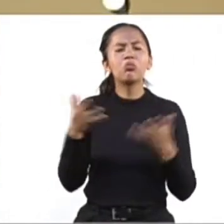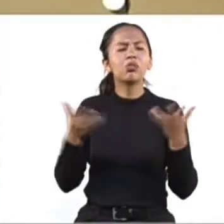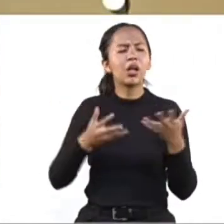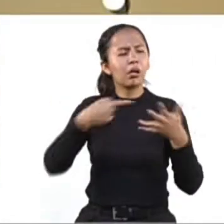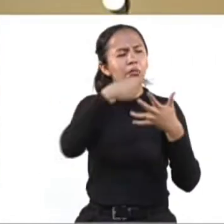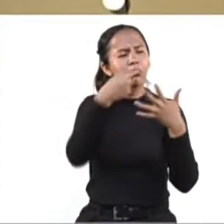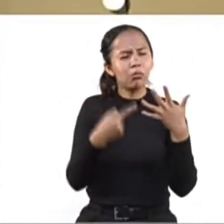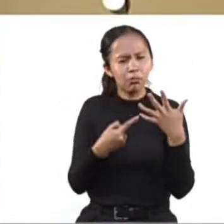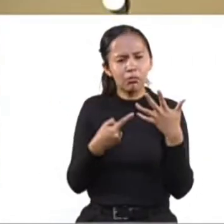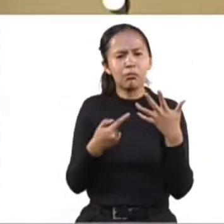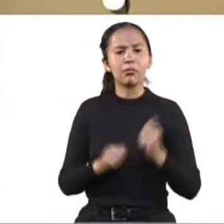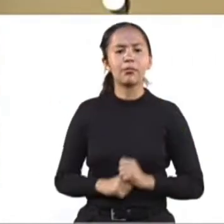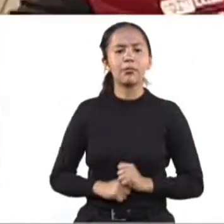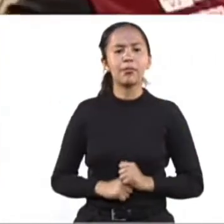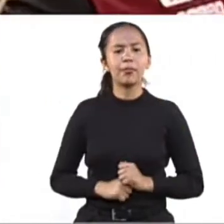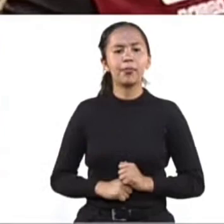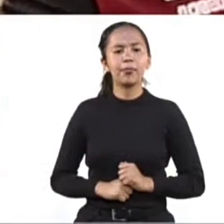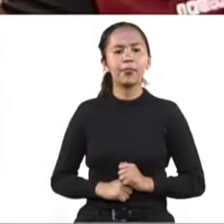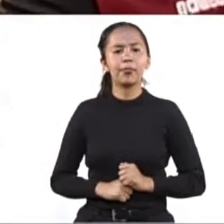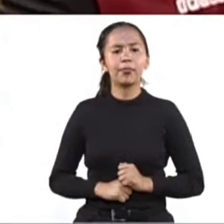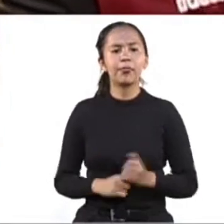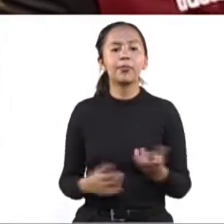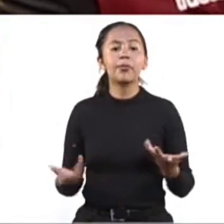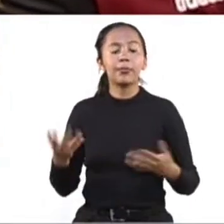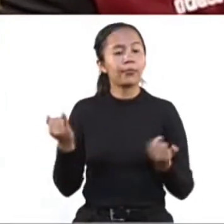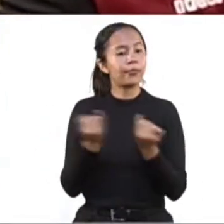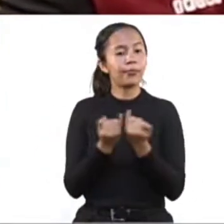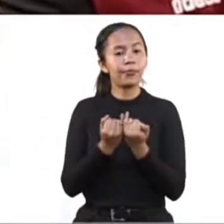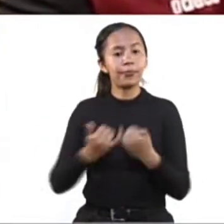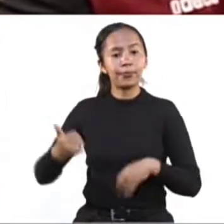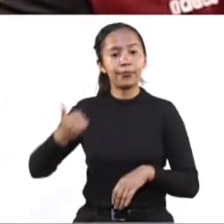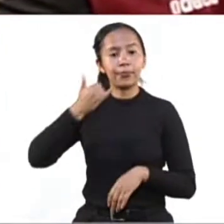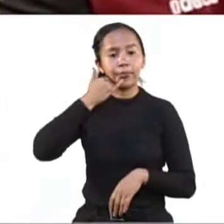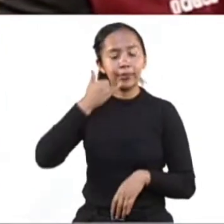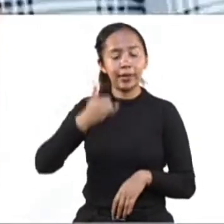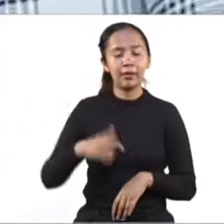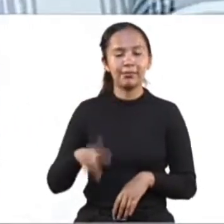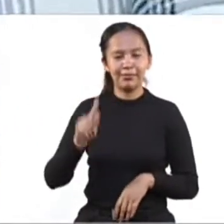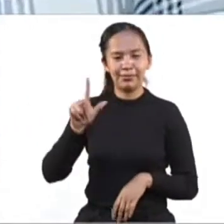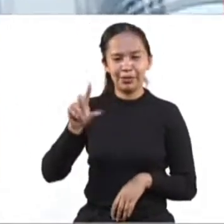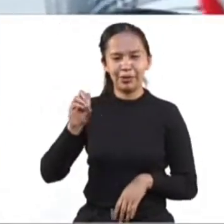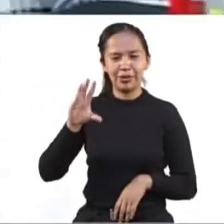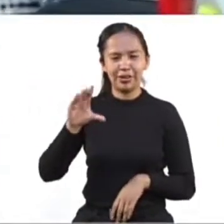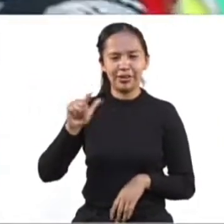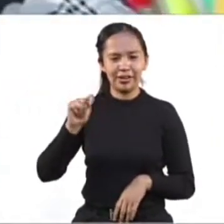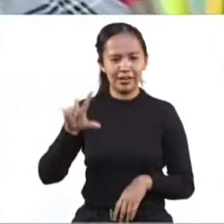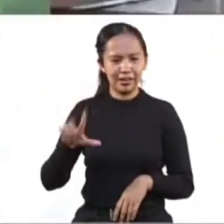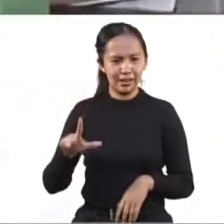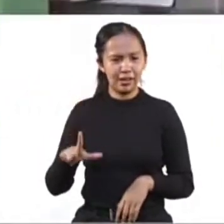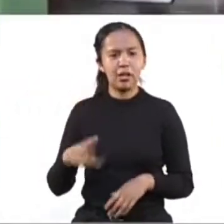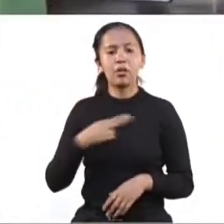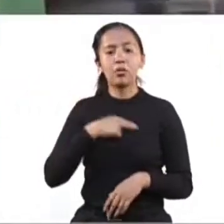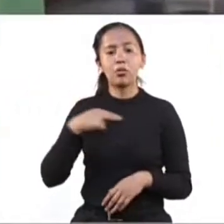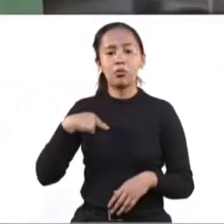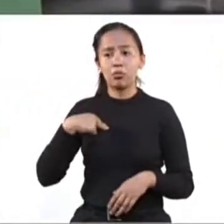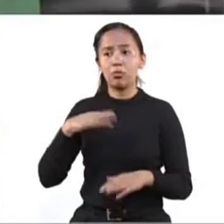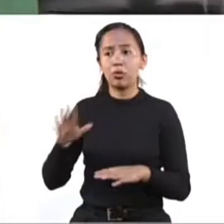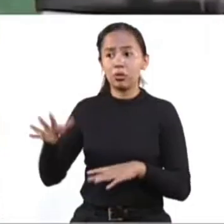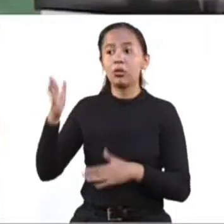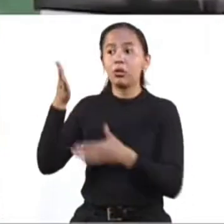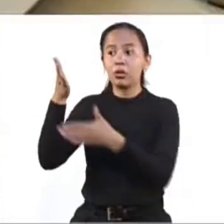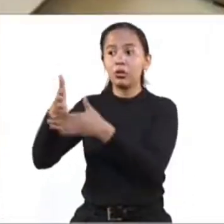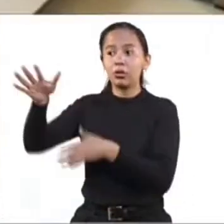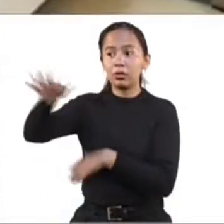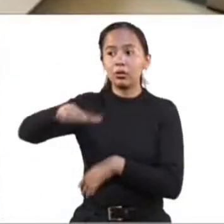deseas realizar. También en la línea Trámites de Locatel te atendemos mientras realizas tu trámite en ventanilla. Si el